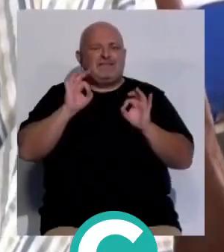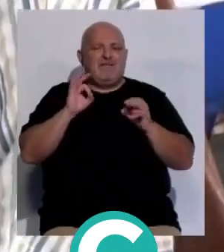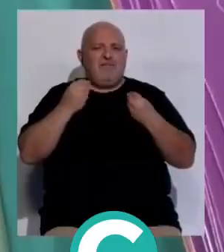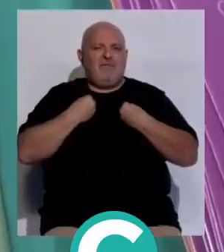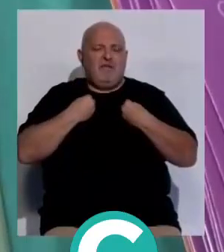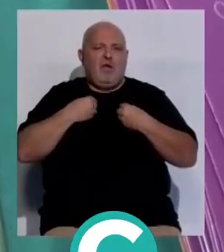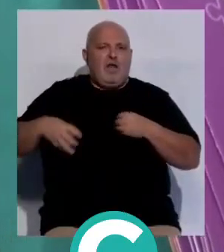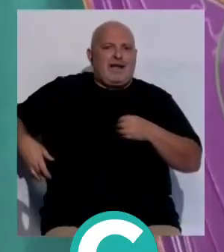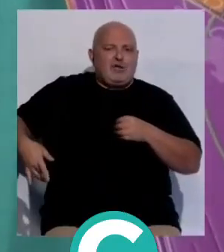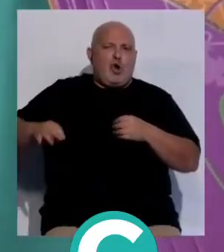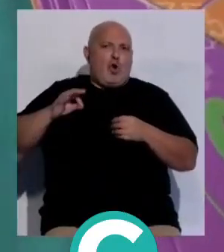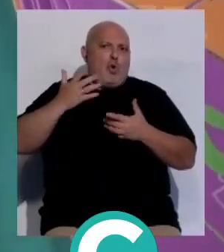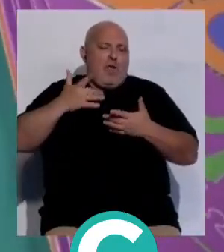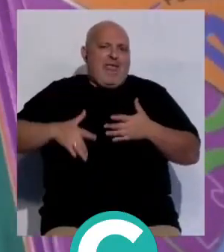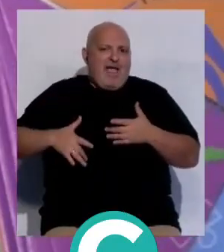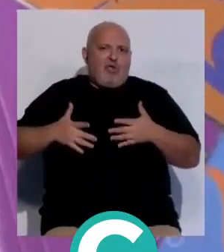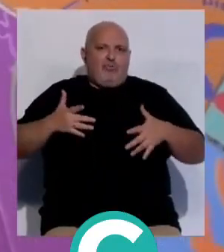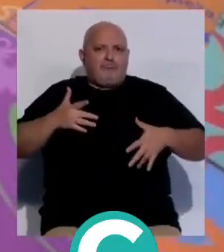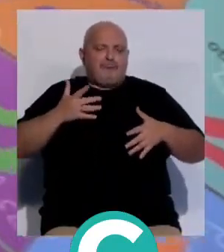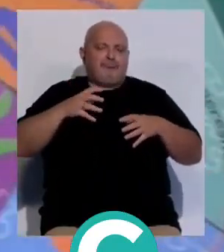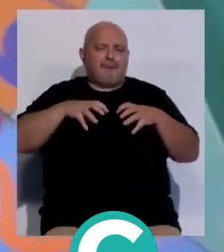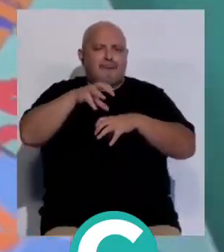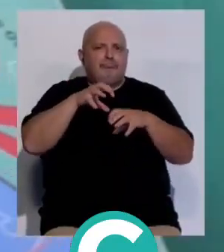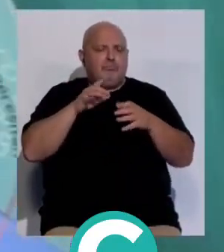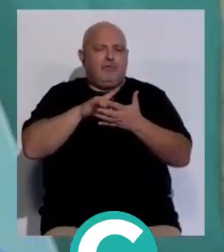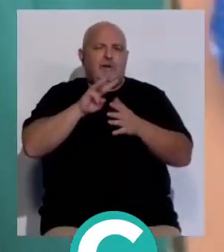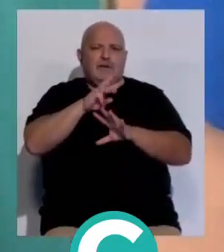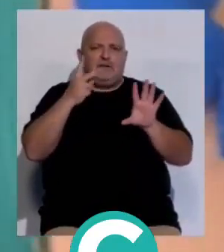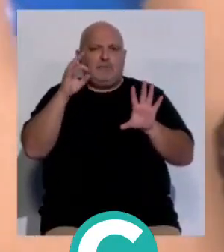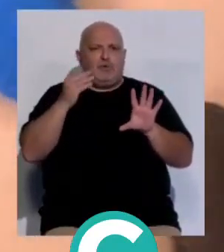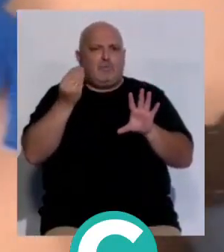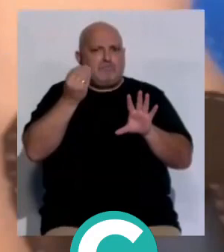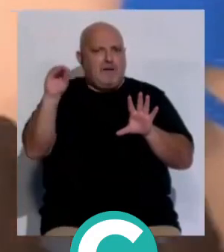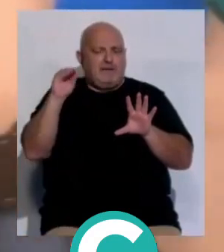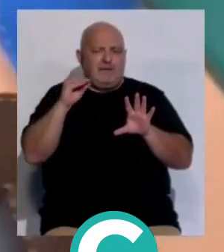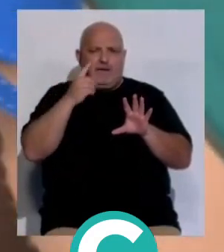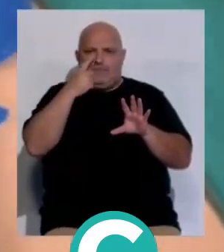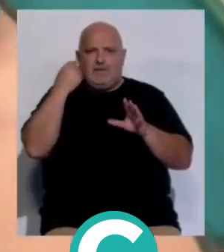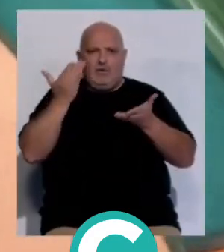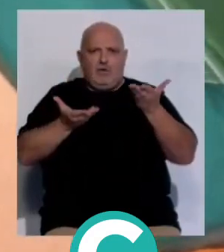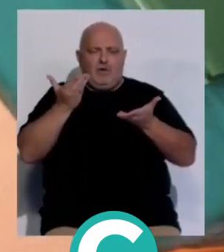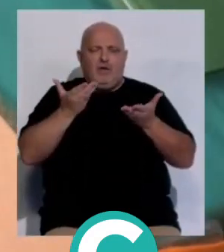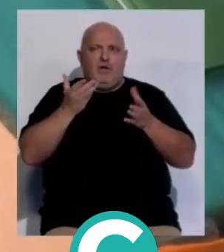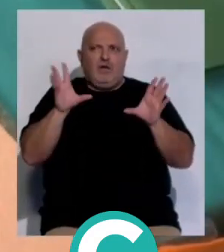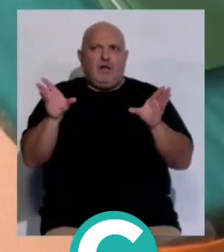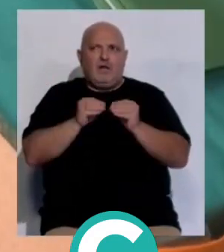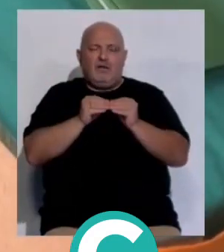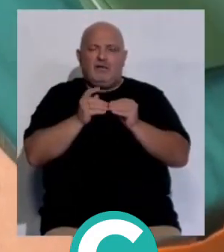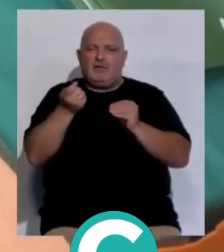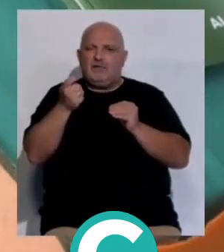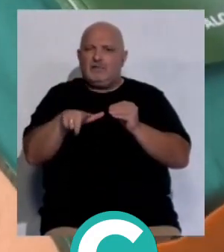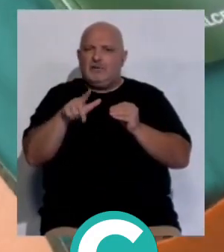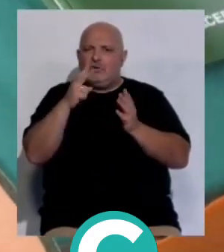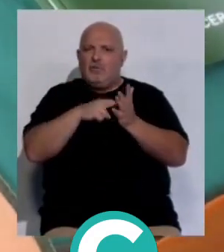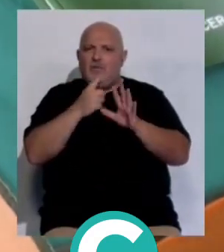en vida un riñón o parte de su hígado una cifra que crece un 37% con respecto al año pasado situándonos en cifras similares a